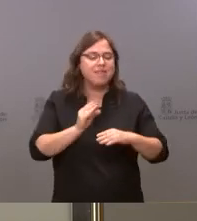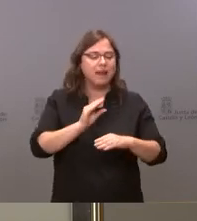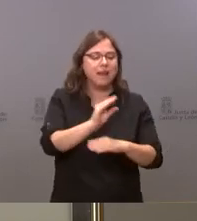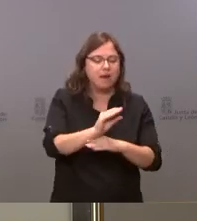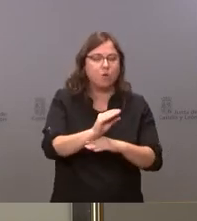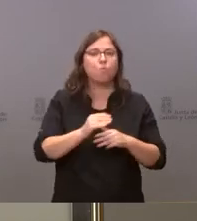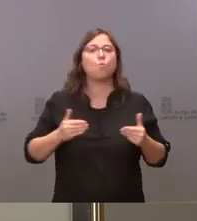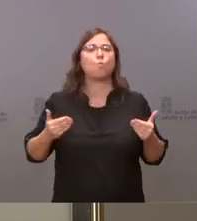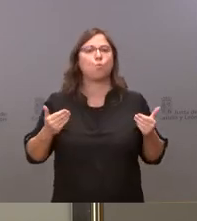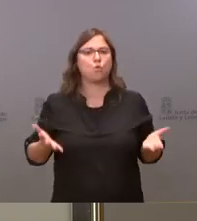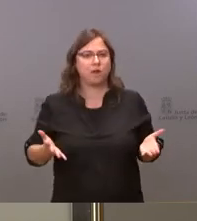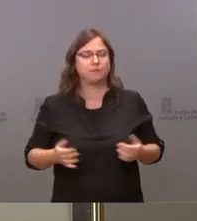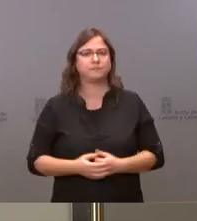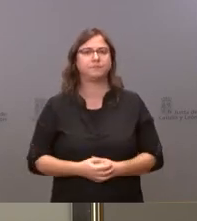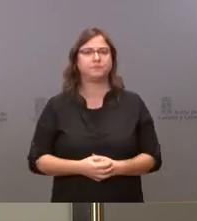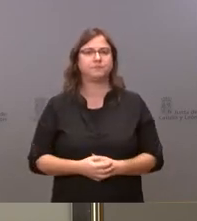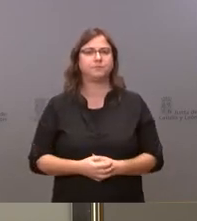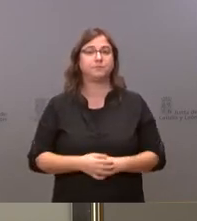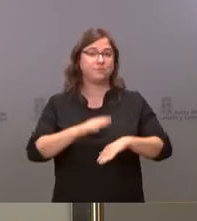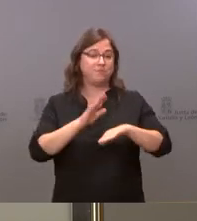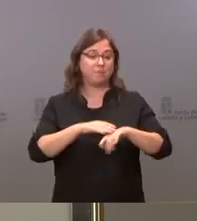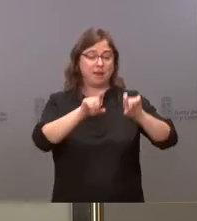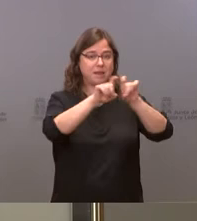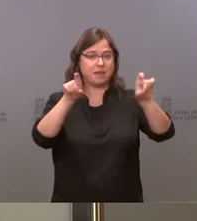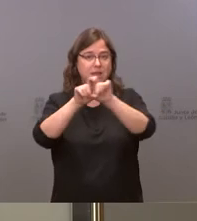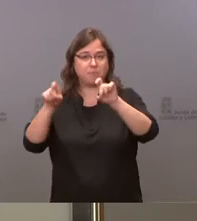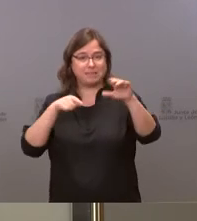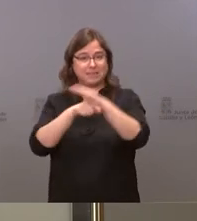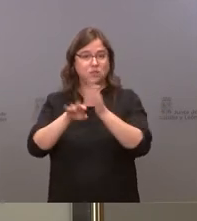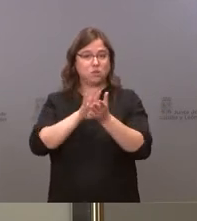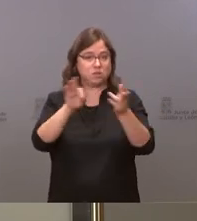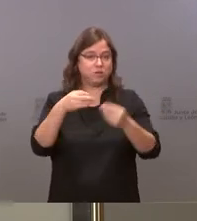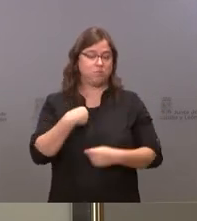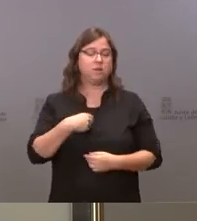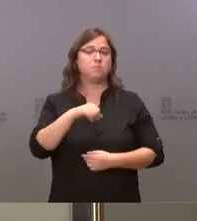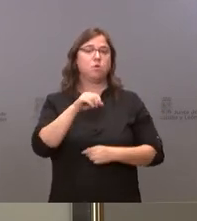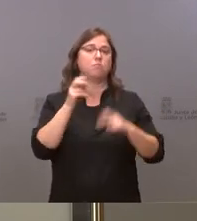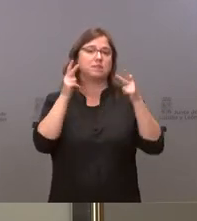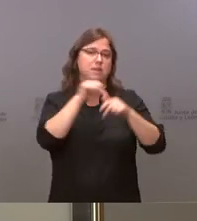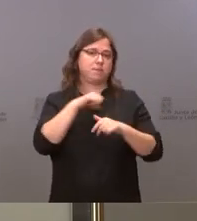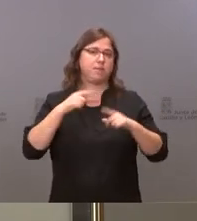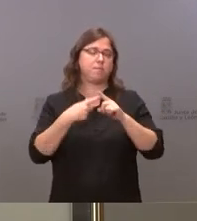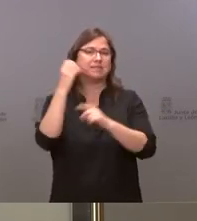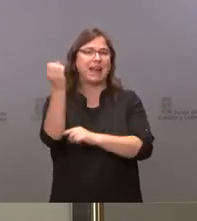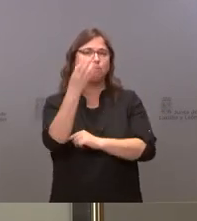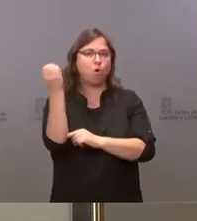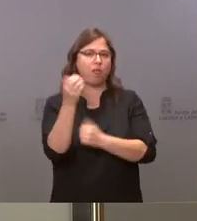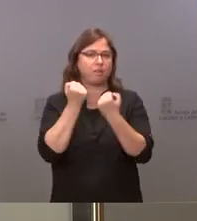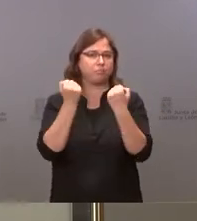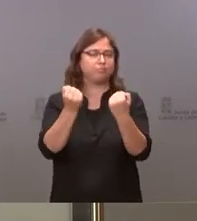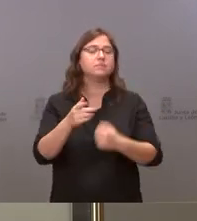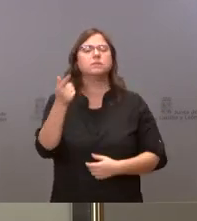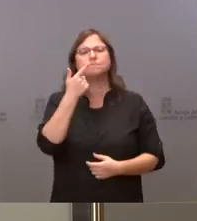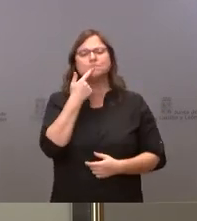cantidad de dinero que pone la cantidad para que estas empresas gestionen esos servicios debido a que las reivindicaciones son sobre todo